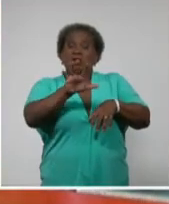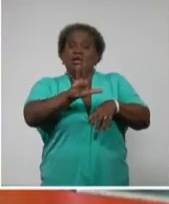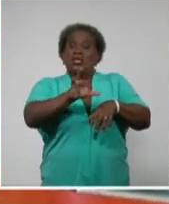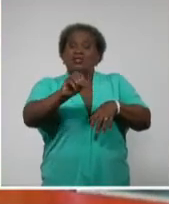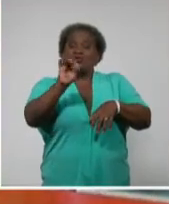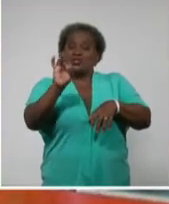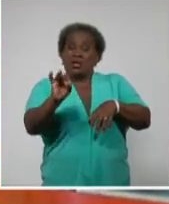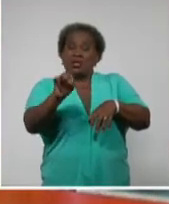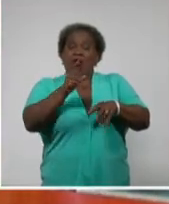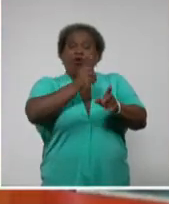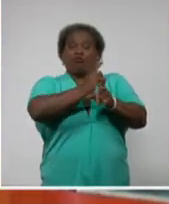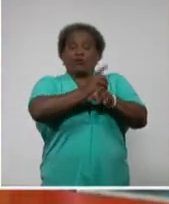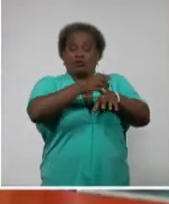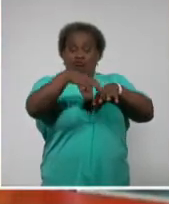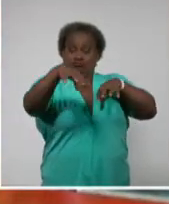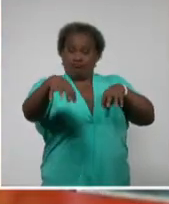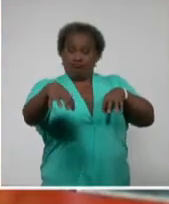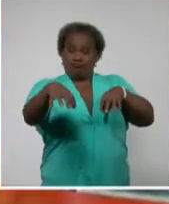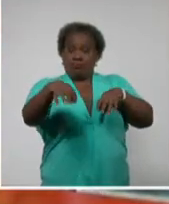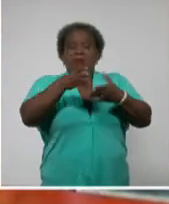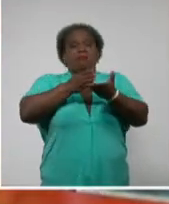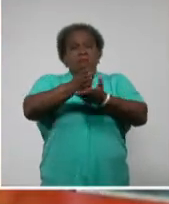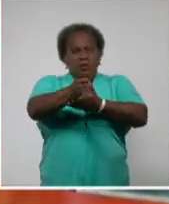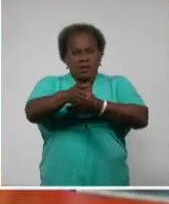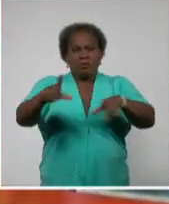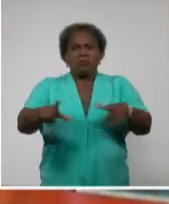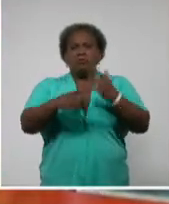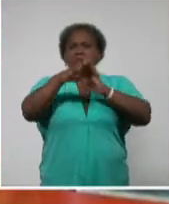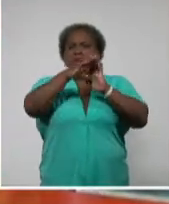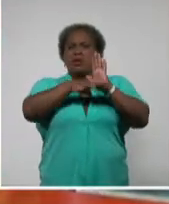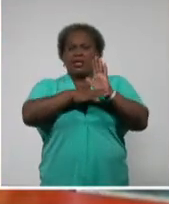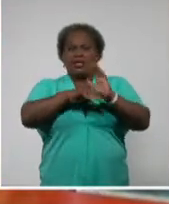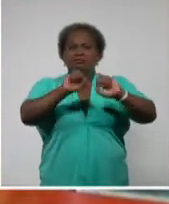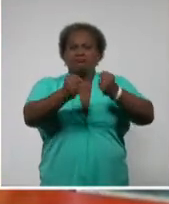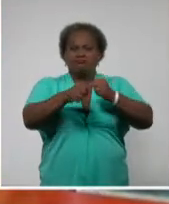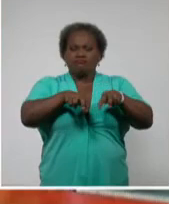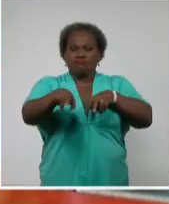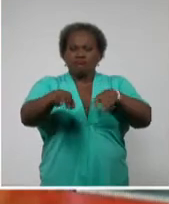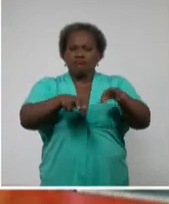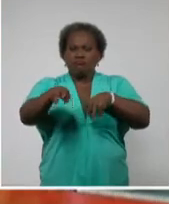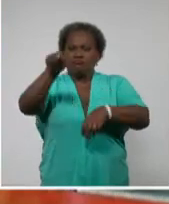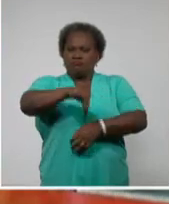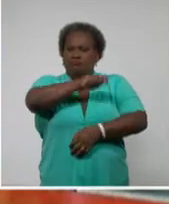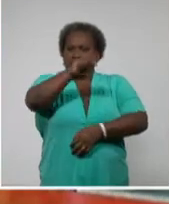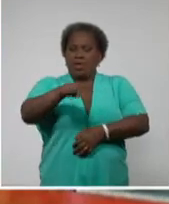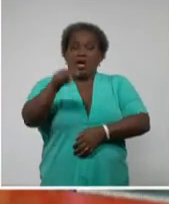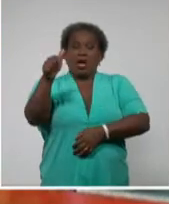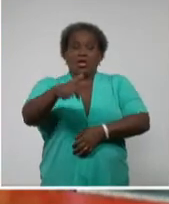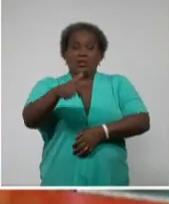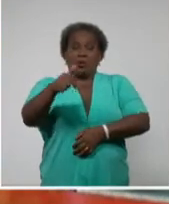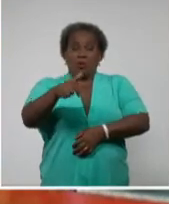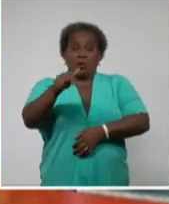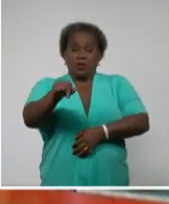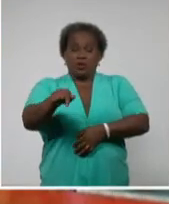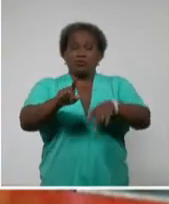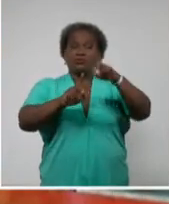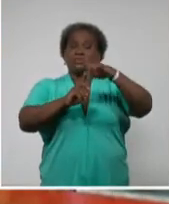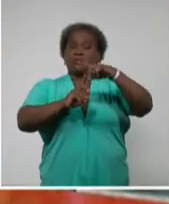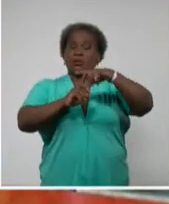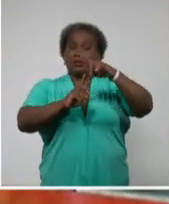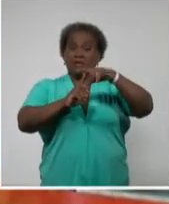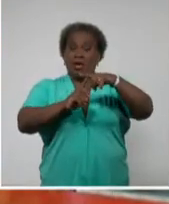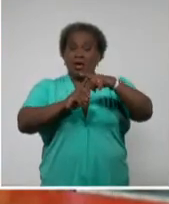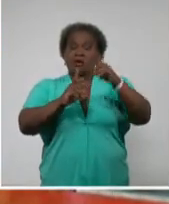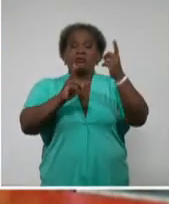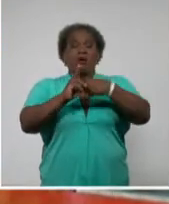contacto. Mantenemos todas las medidas de restricción de movimiento en Jatibónico, en Trinidad y en